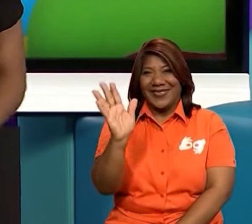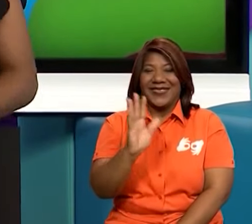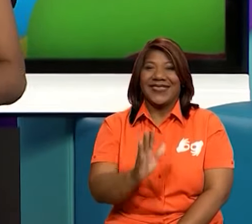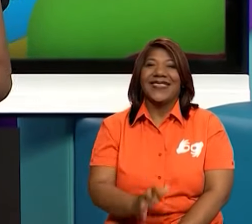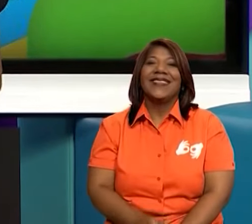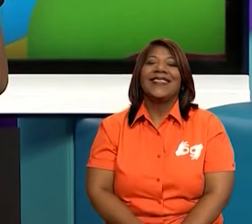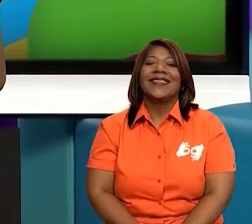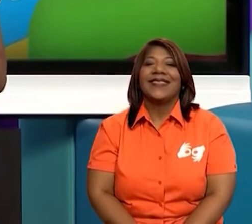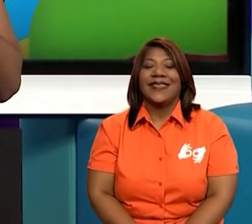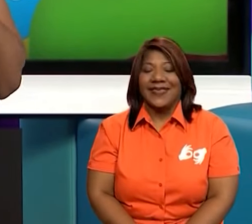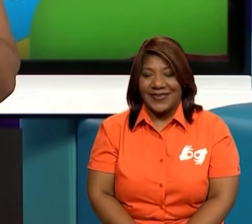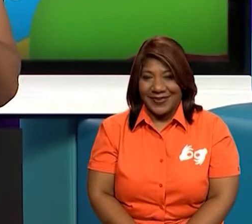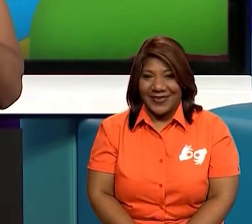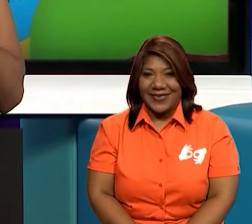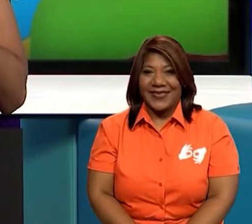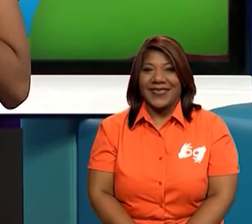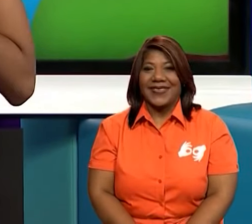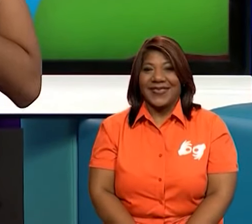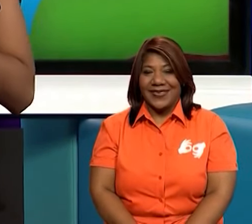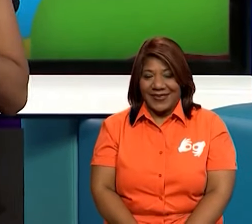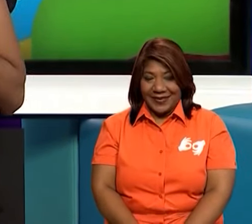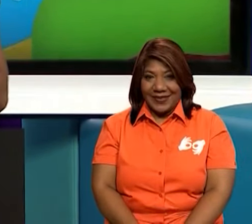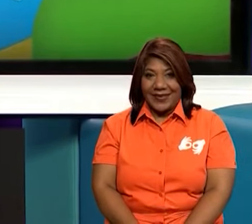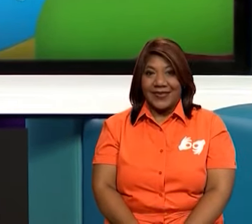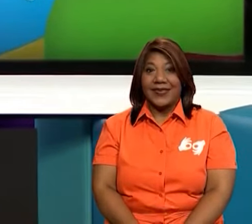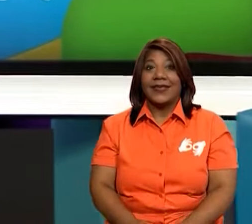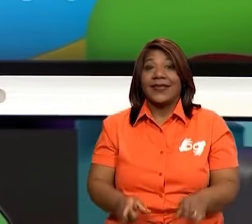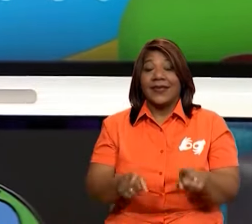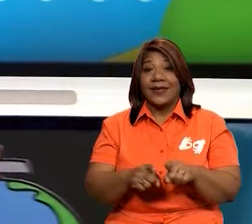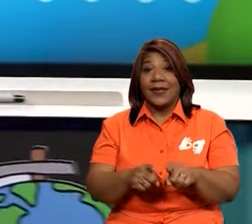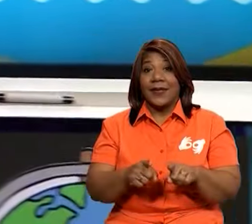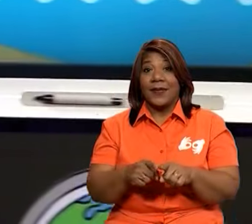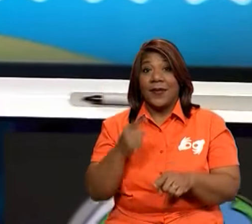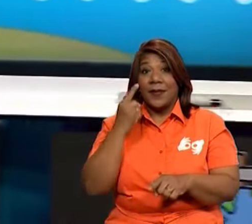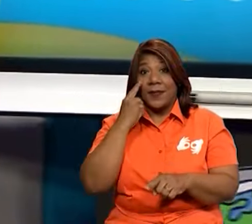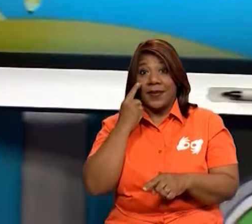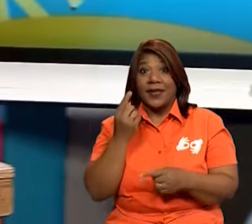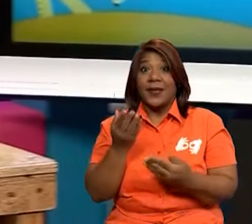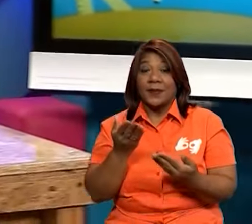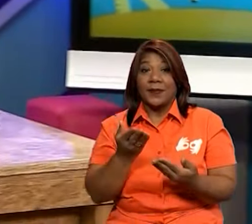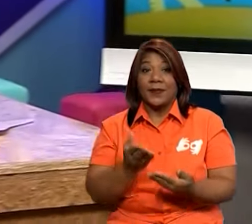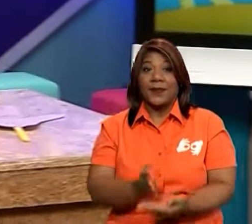saludo. Muy bien. Y para eso también me acompañan un momentito por aquí.